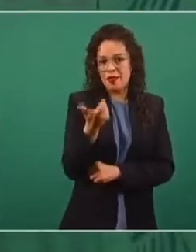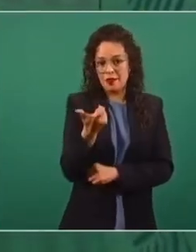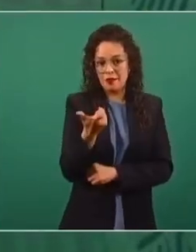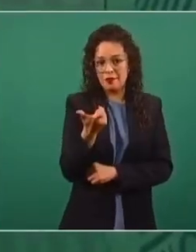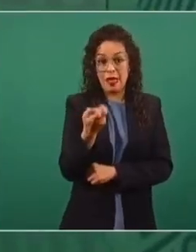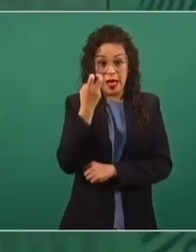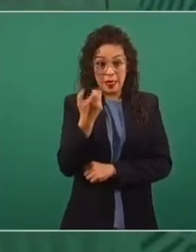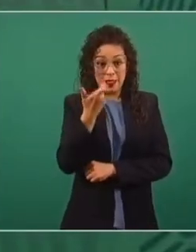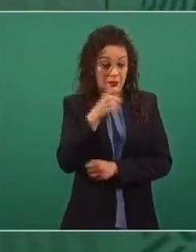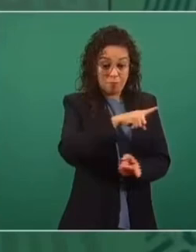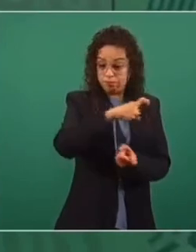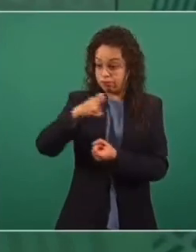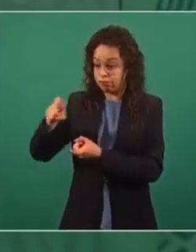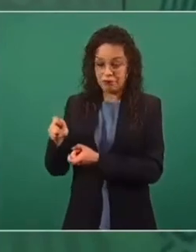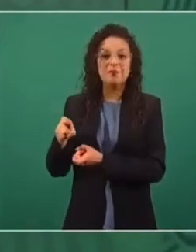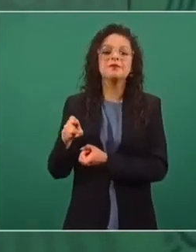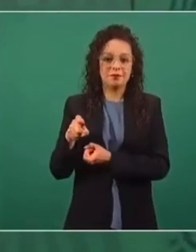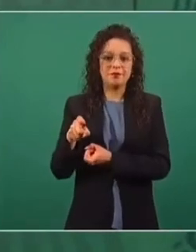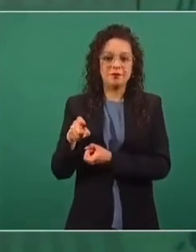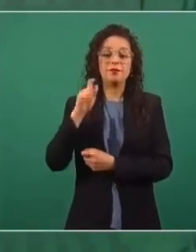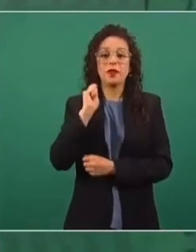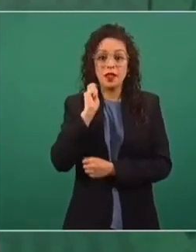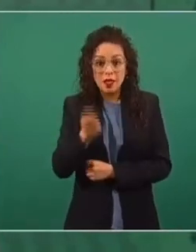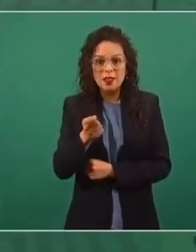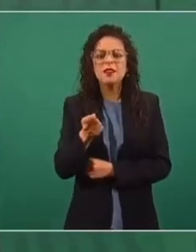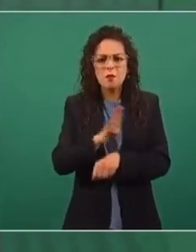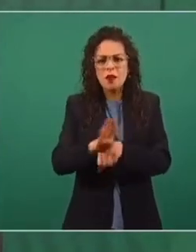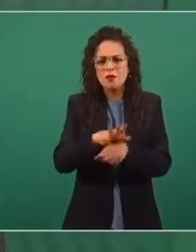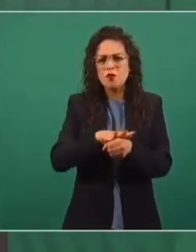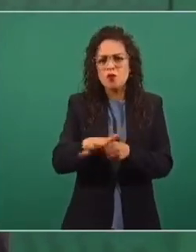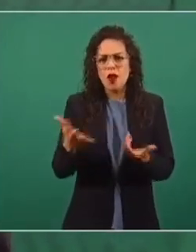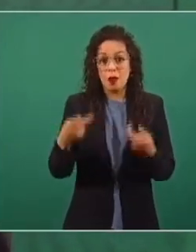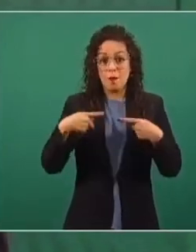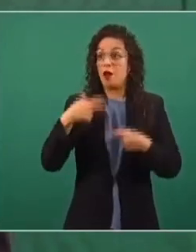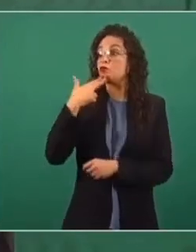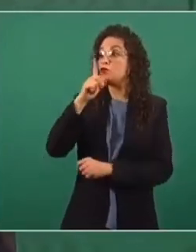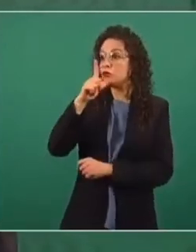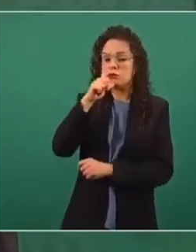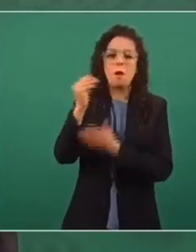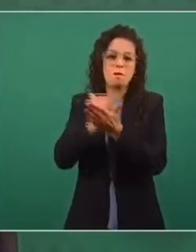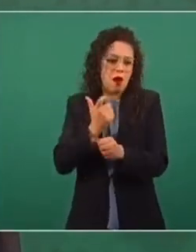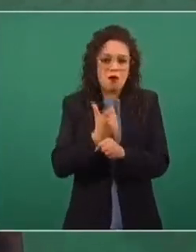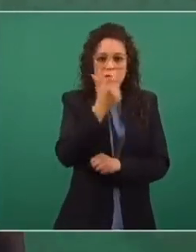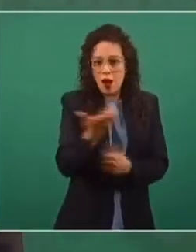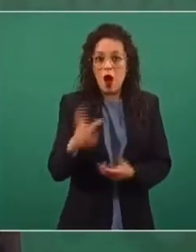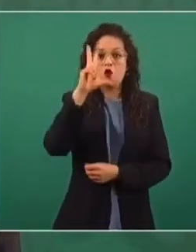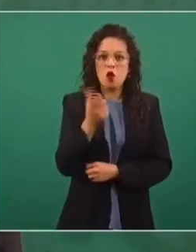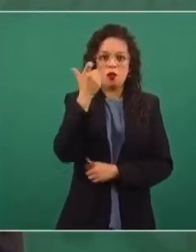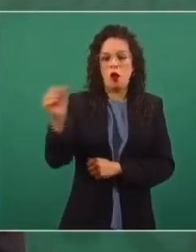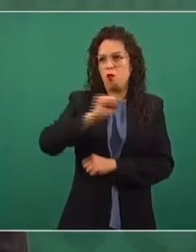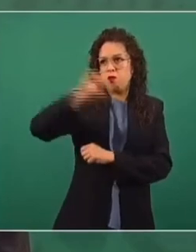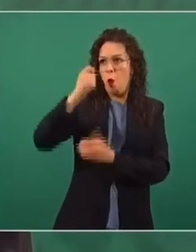con ese ahorro? Pues que no nos cueste más la luz a los consumidores, que no aumente el precio de la luz mínimo.